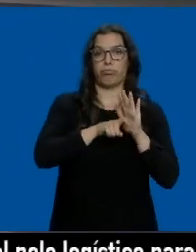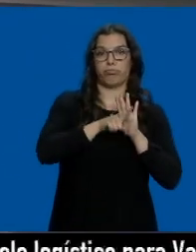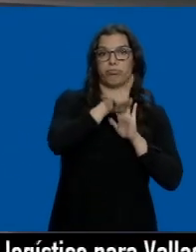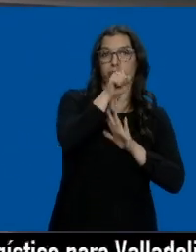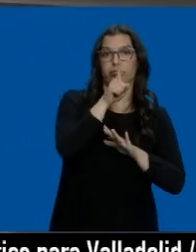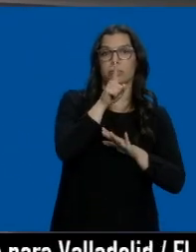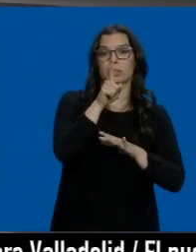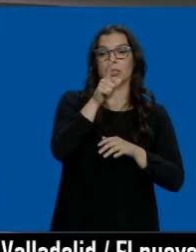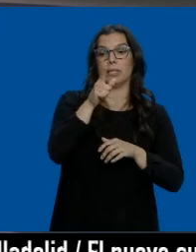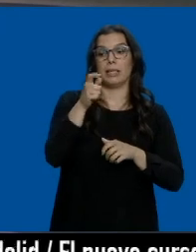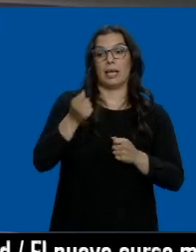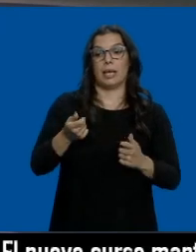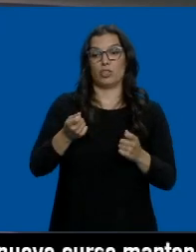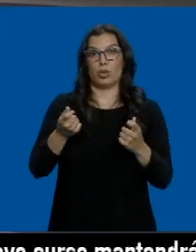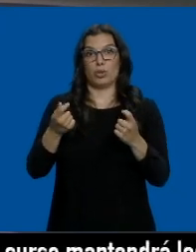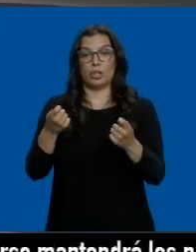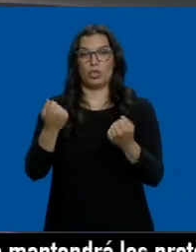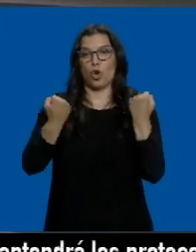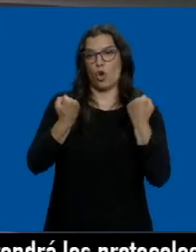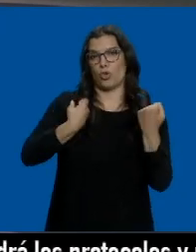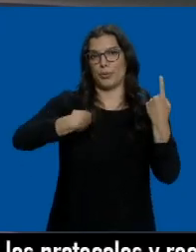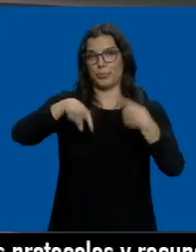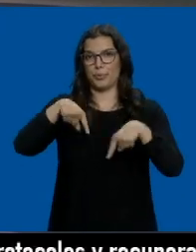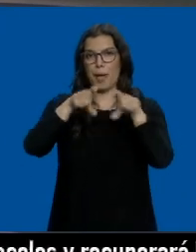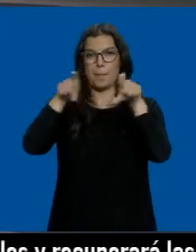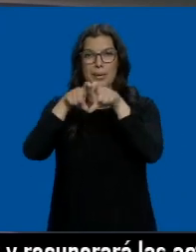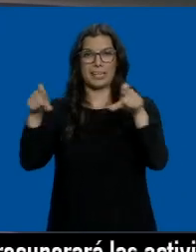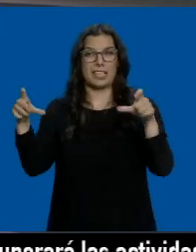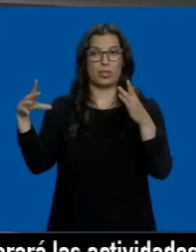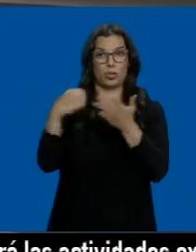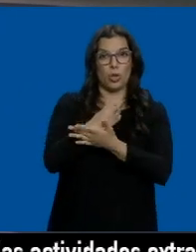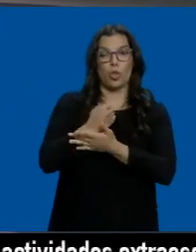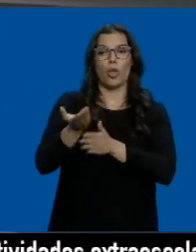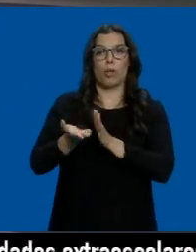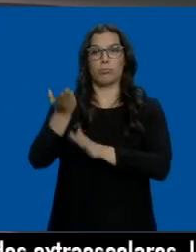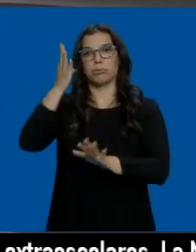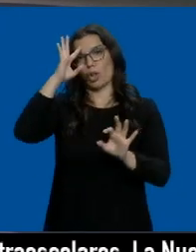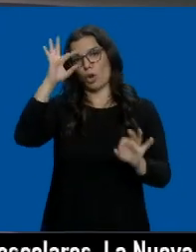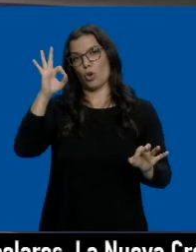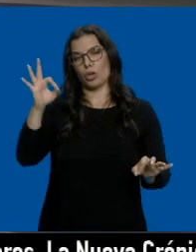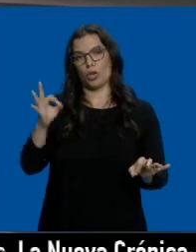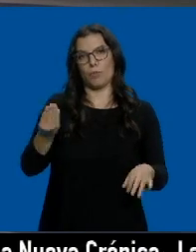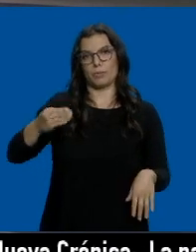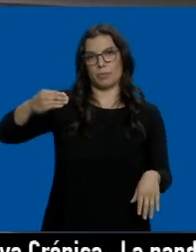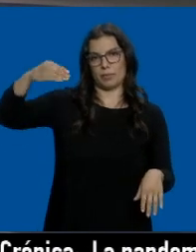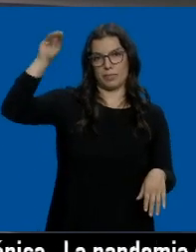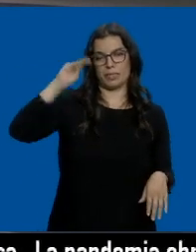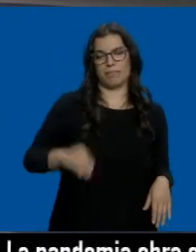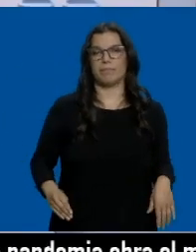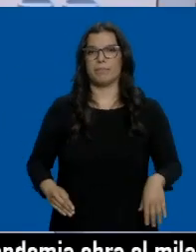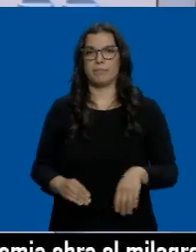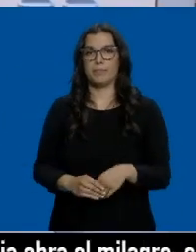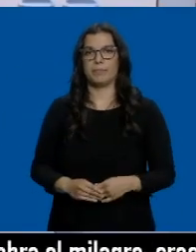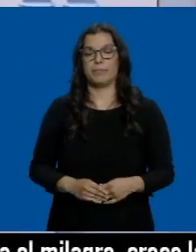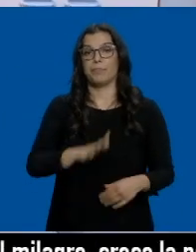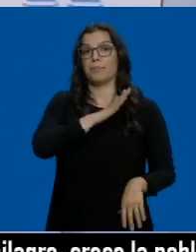pulso del gasto de combustible, de automoción, de empresas, etc., es lógico que se vaya incrementando esos costes.